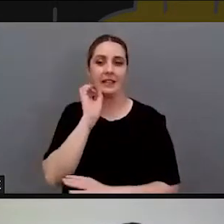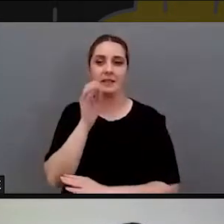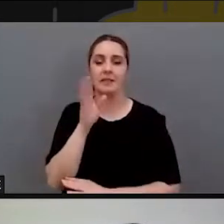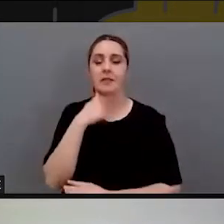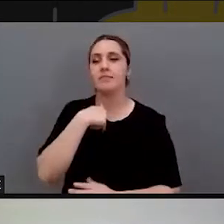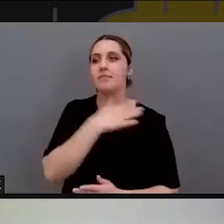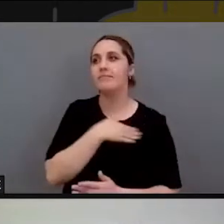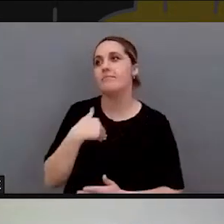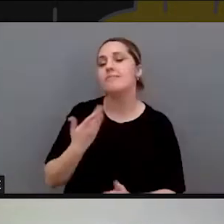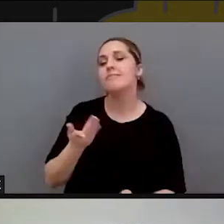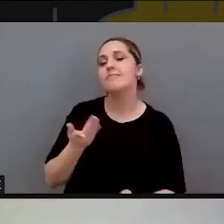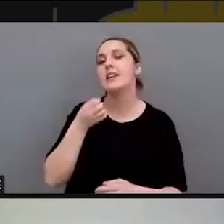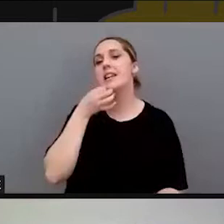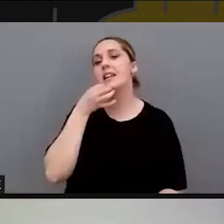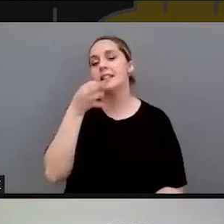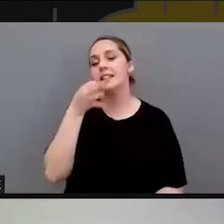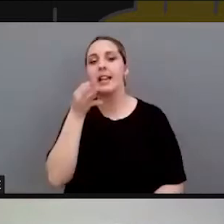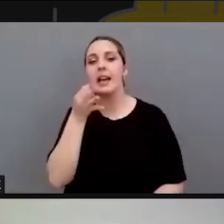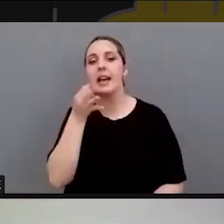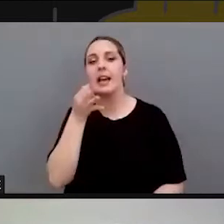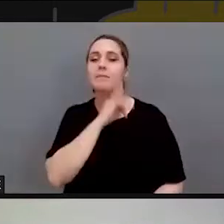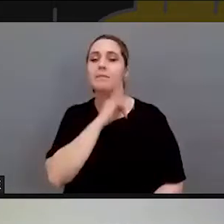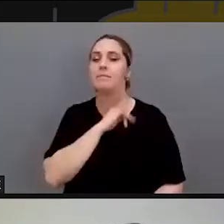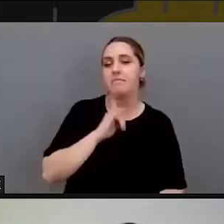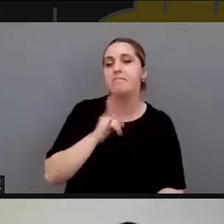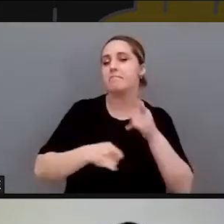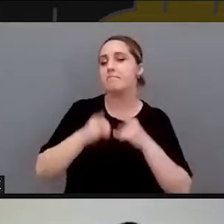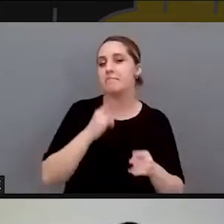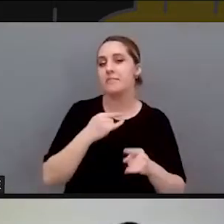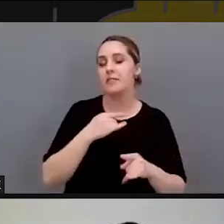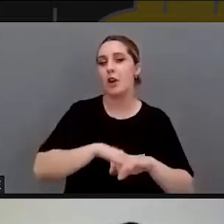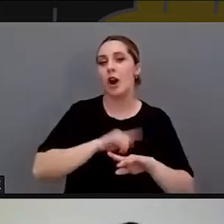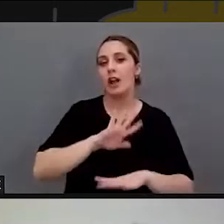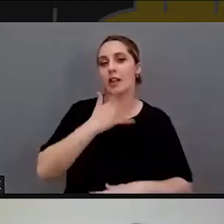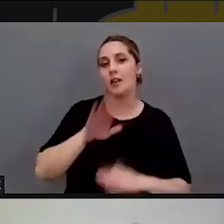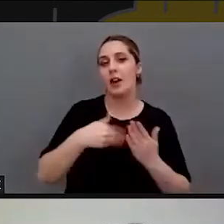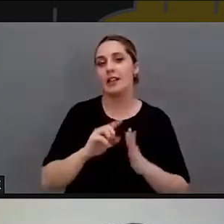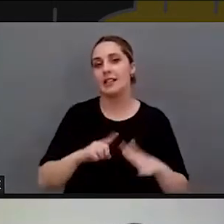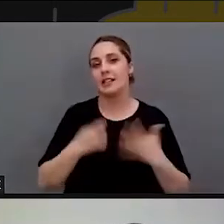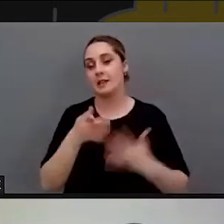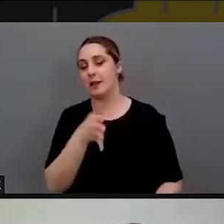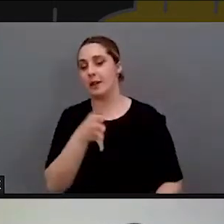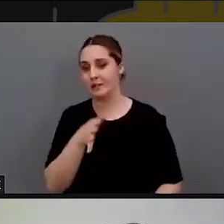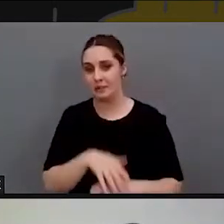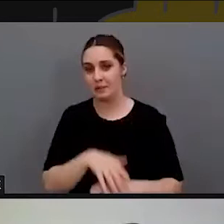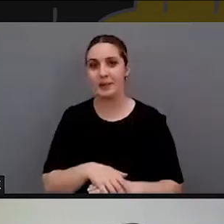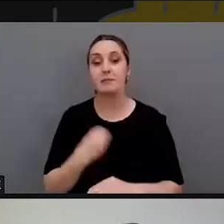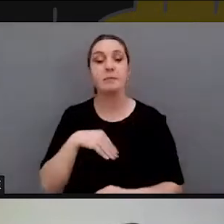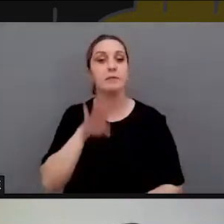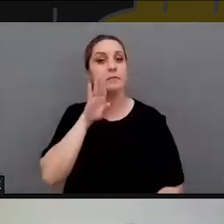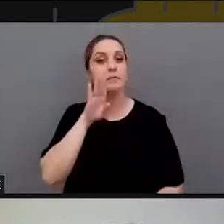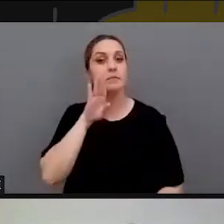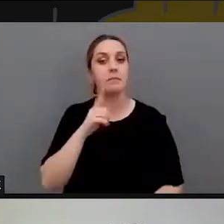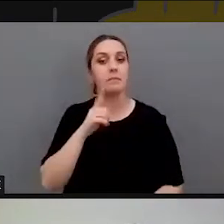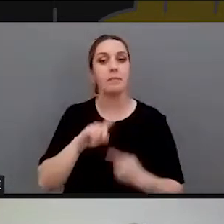atrayente, atractiva, entretenida para ustedes. Vamos a estar de 5 a 6 aproximadamente y, como les decía, les presento en primer lugar